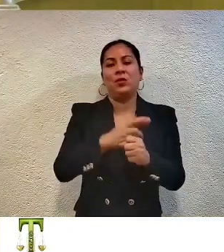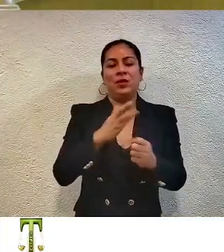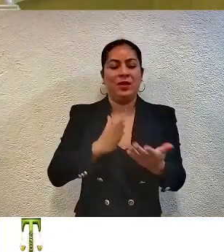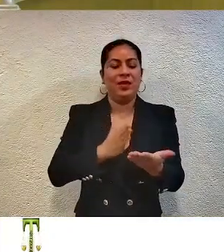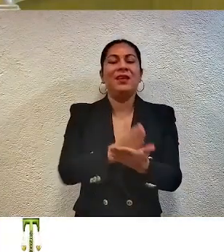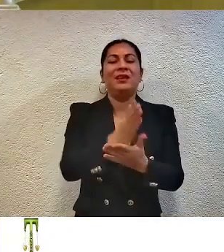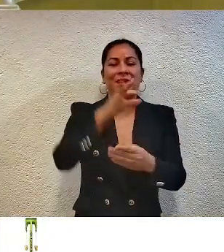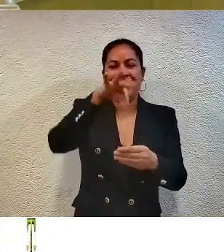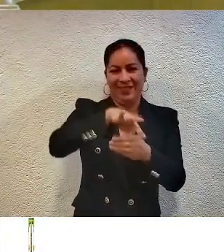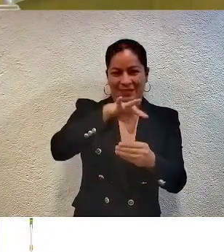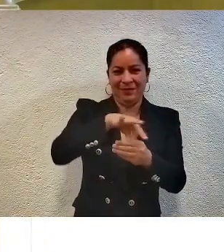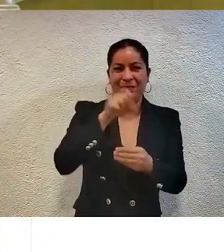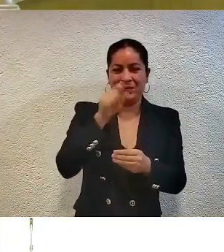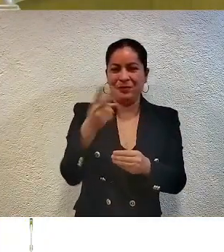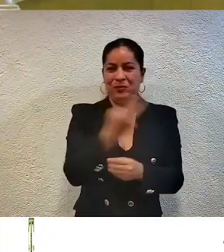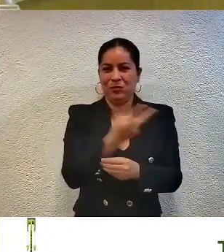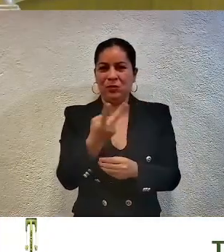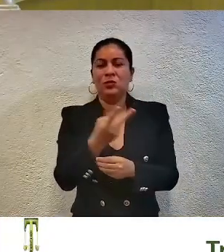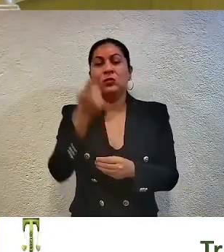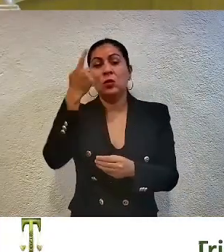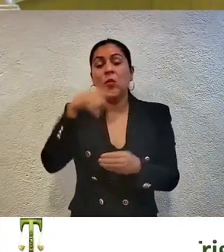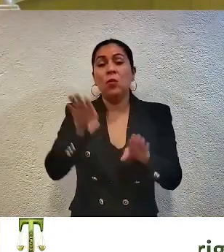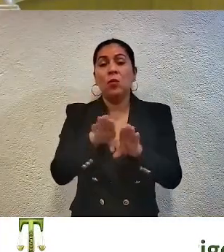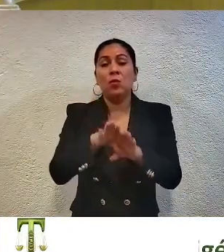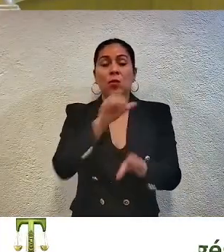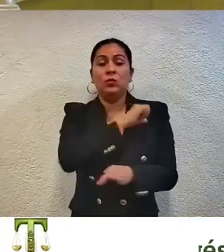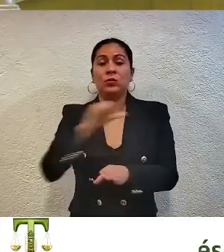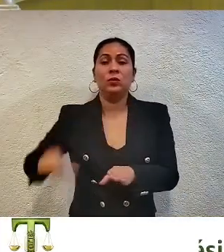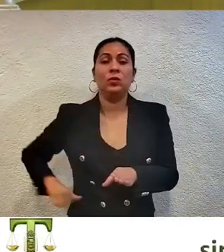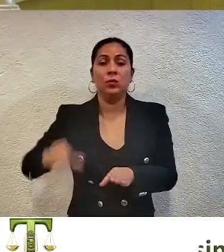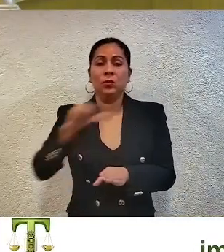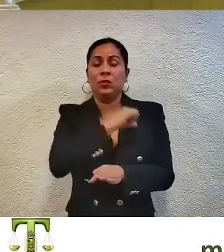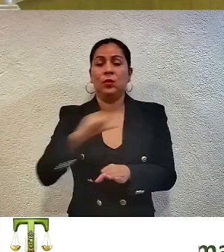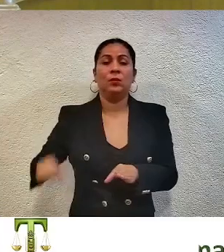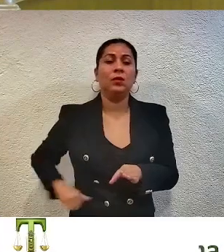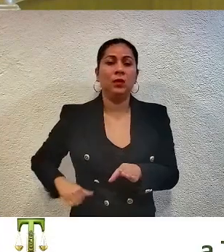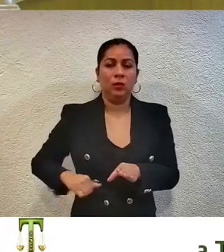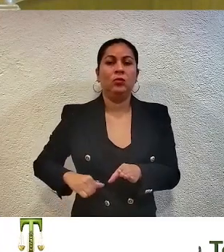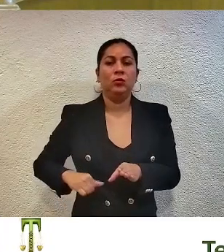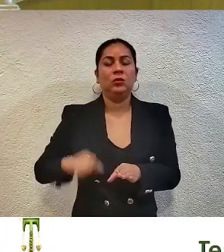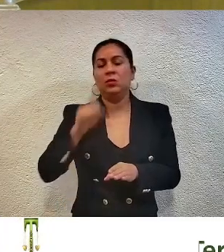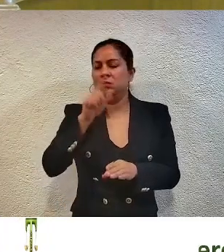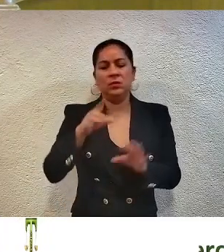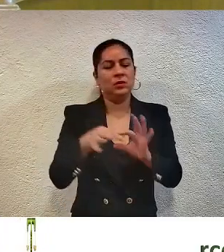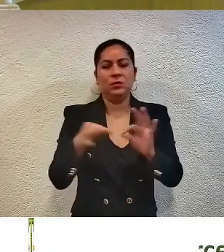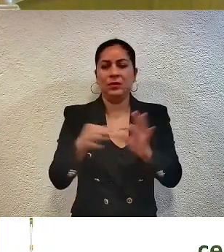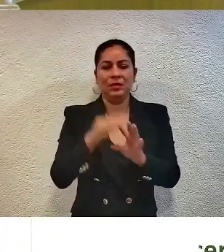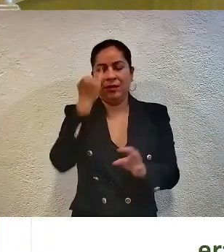representación proporcional, nacional, así como en los ayuntamientos por el segundo de los principios referidos.